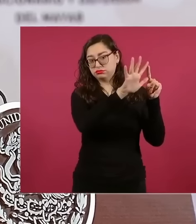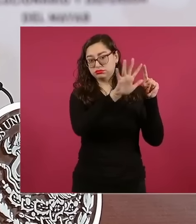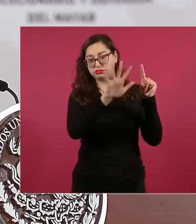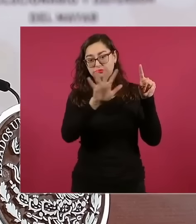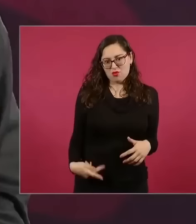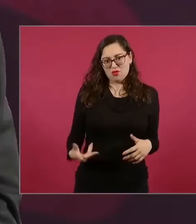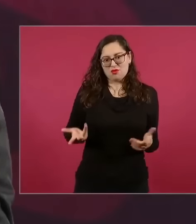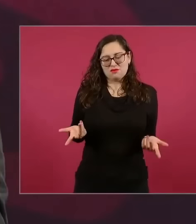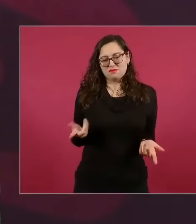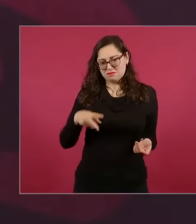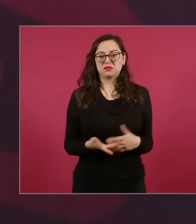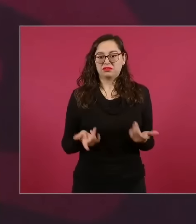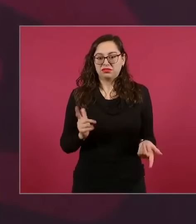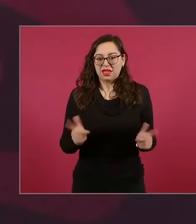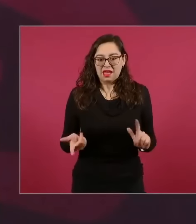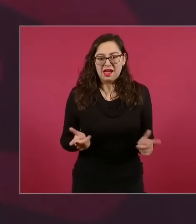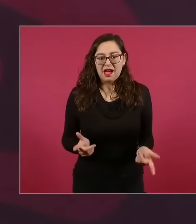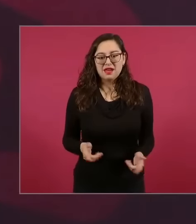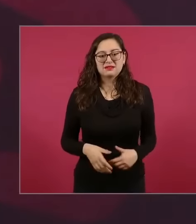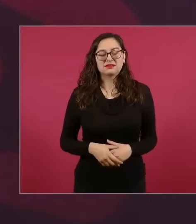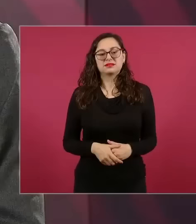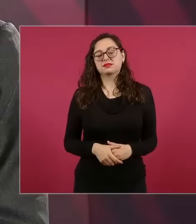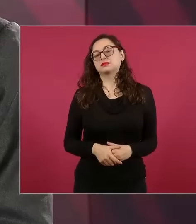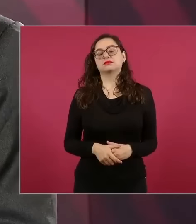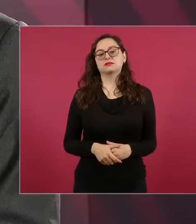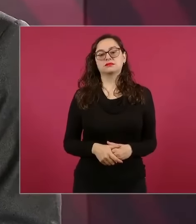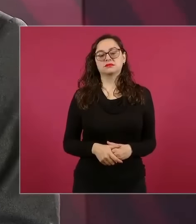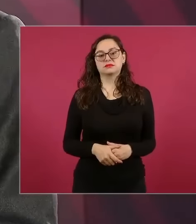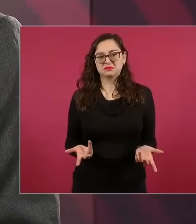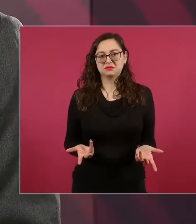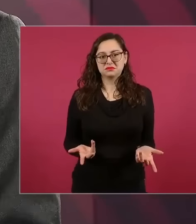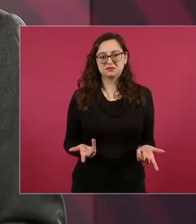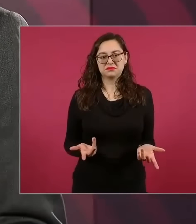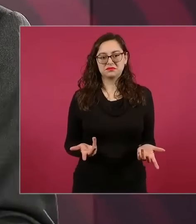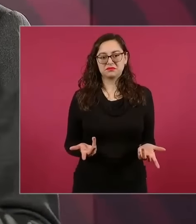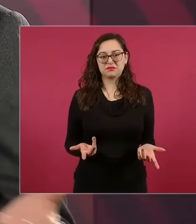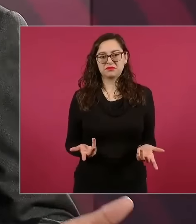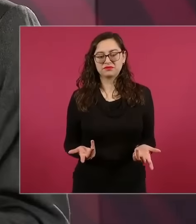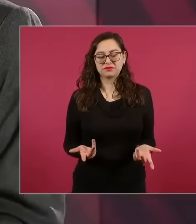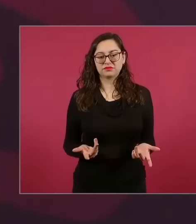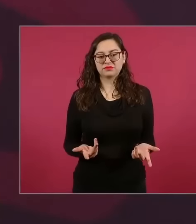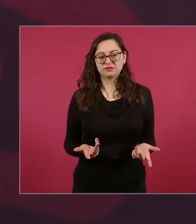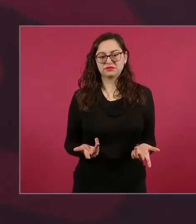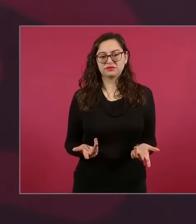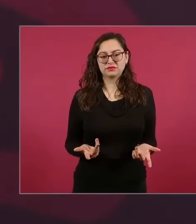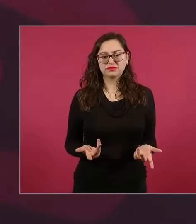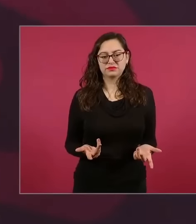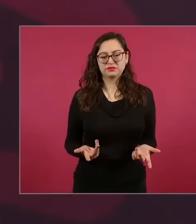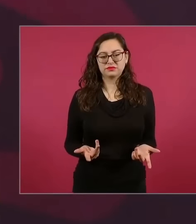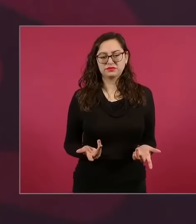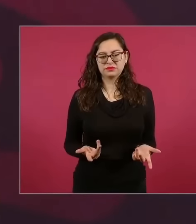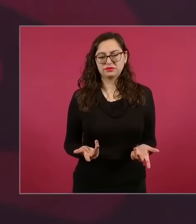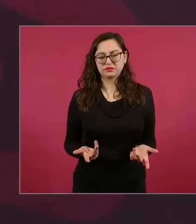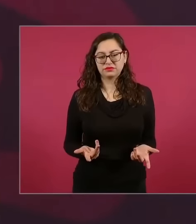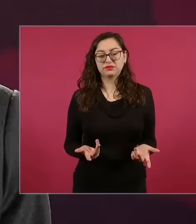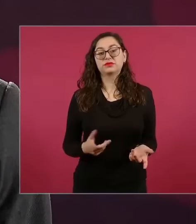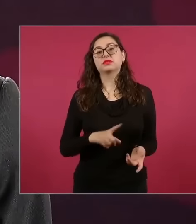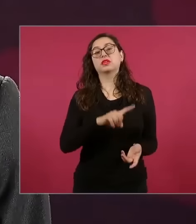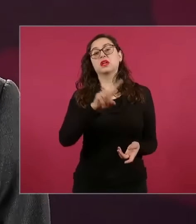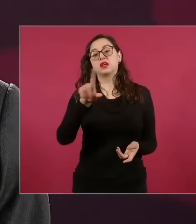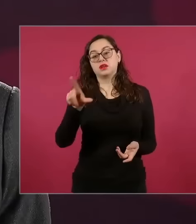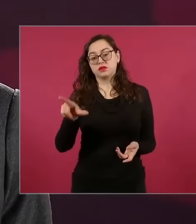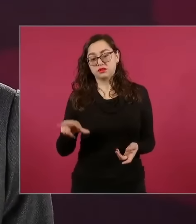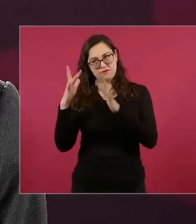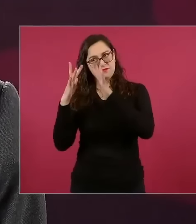Pertenecía a Sonora, Texas, pertenecía a Coahuila. Nuestro héroe, cuando fue otra intervención,